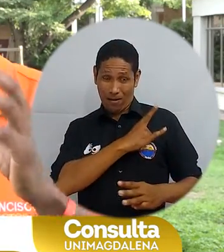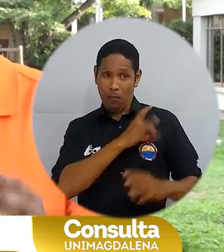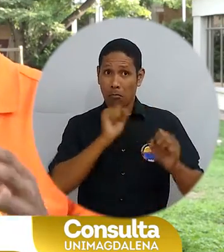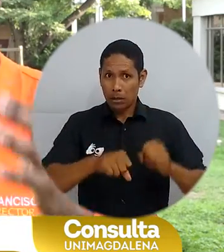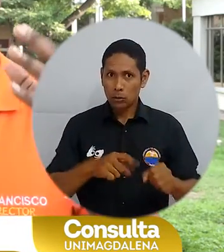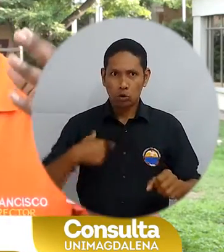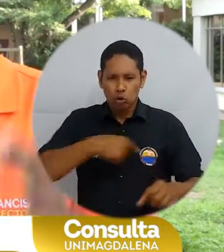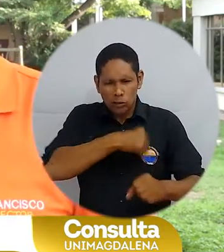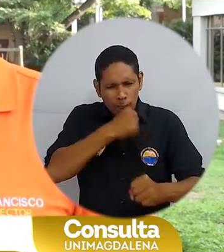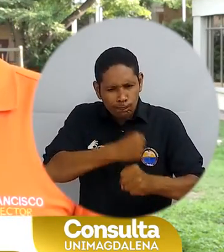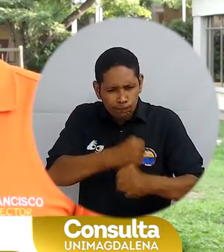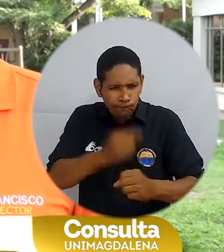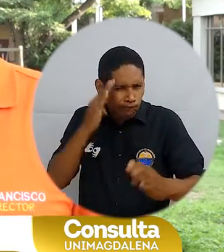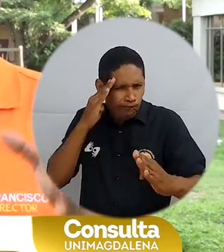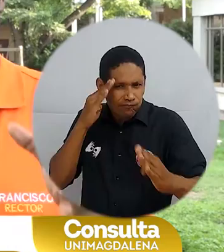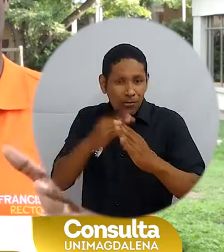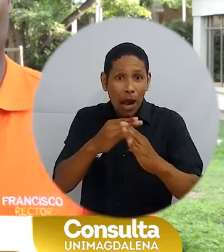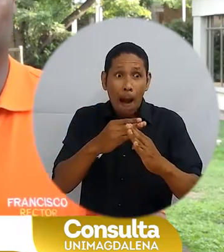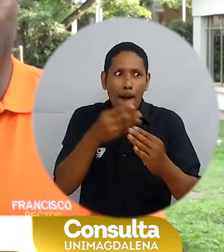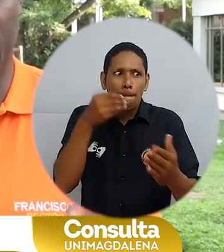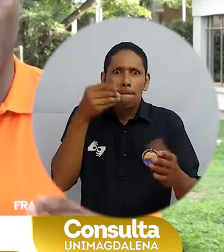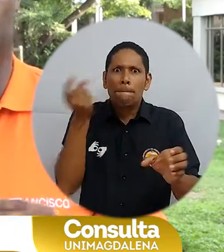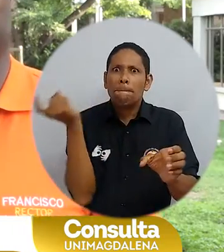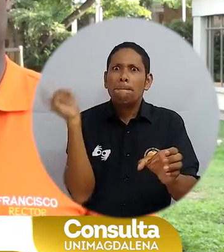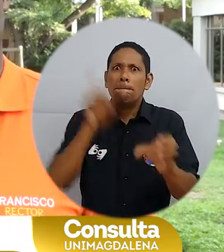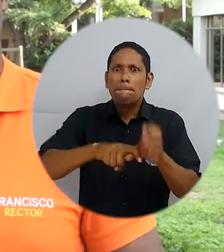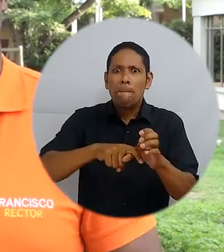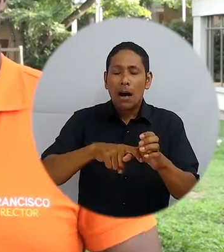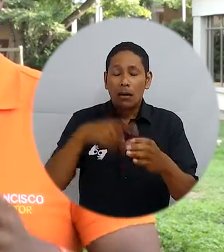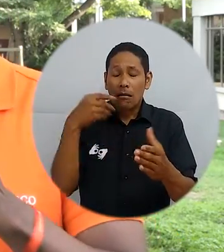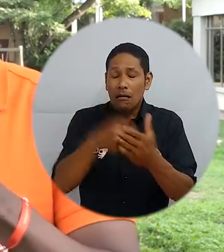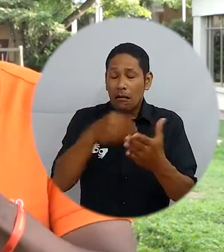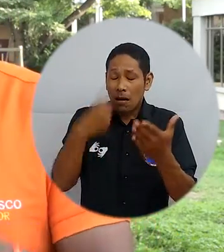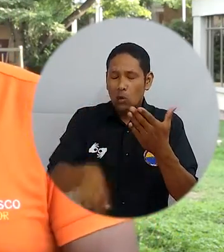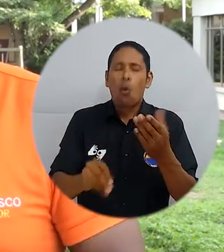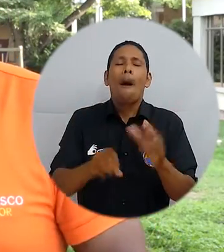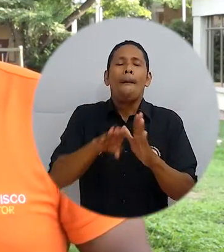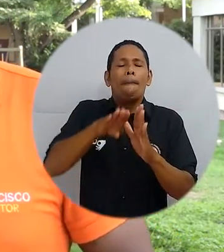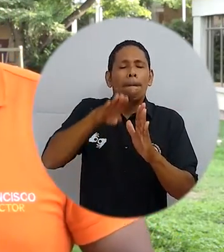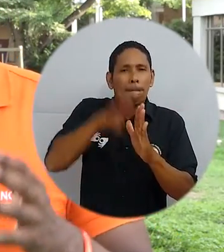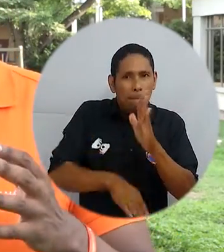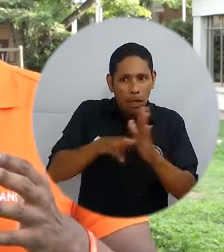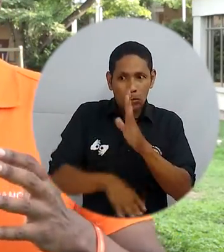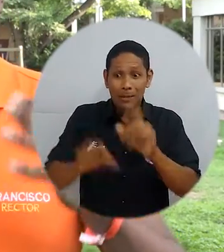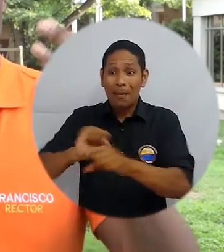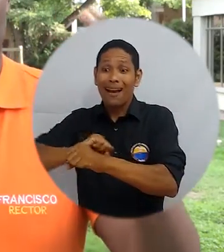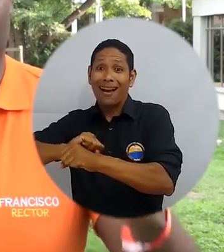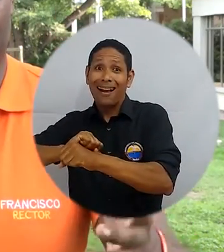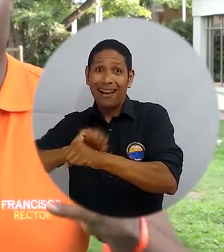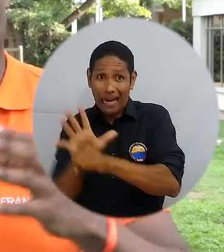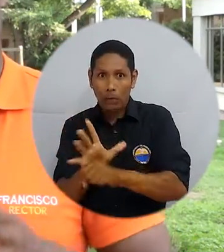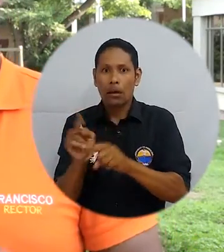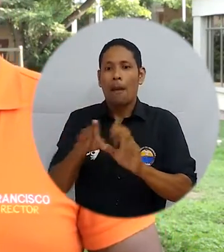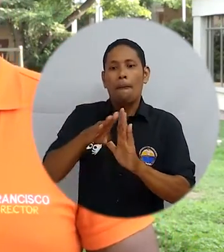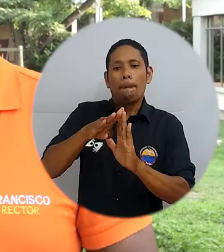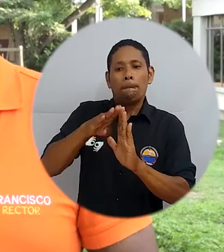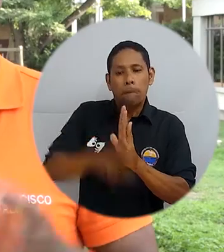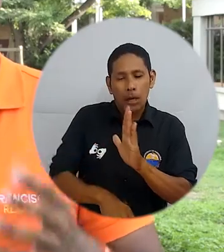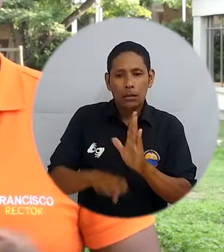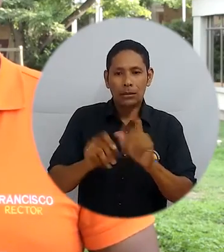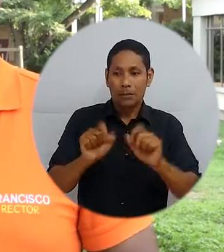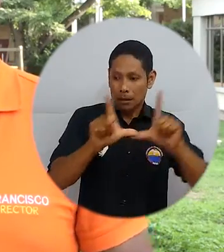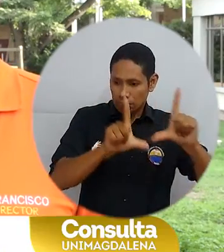por bajar las matrículas, tanto del pregrado presencial como del CREO, como la matrícula de